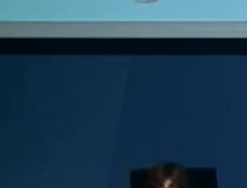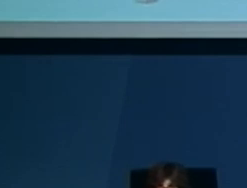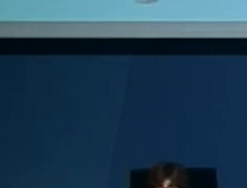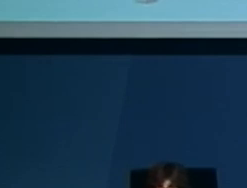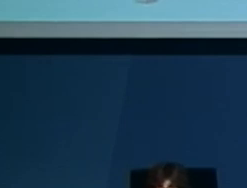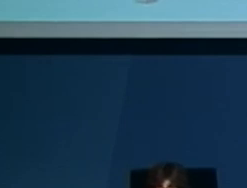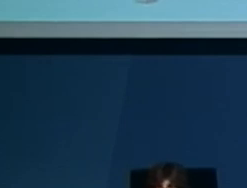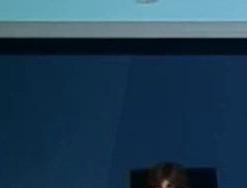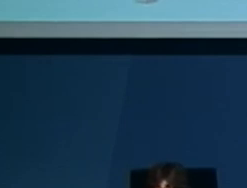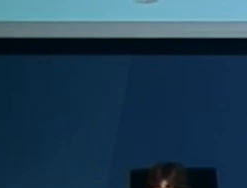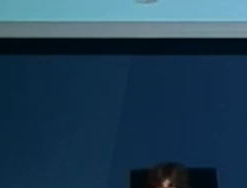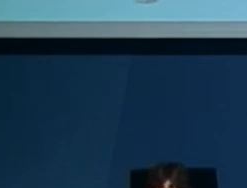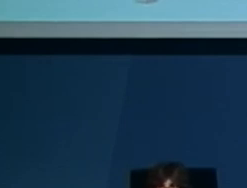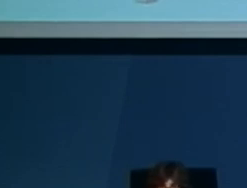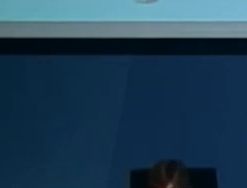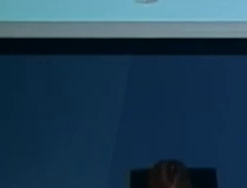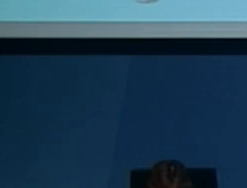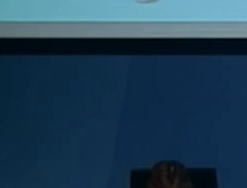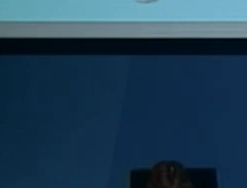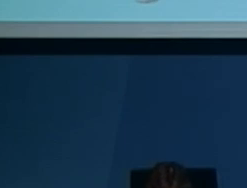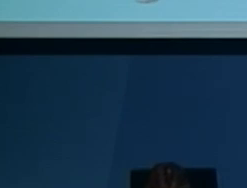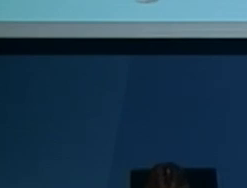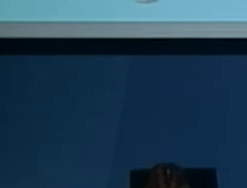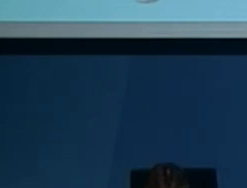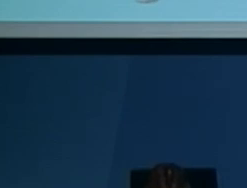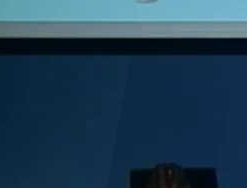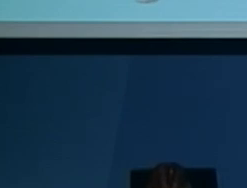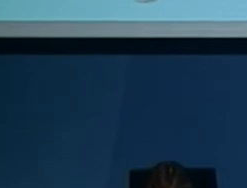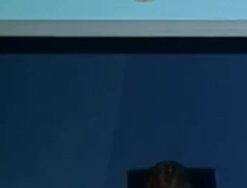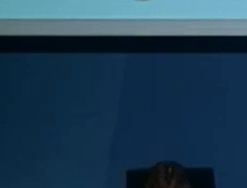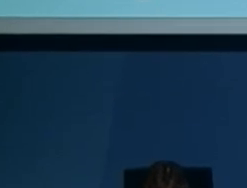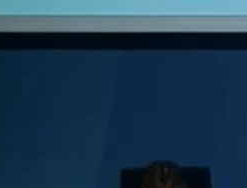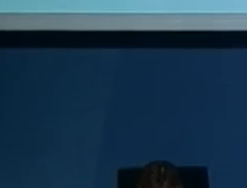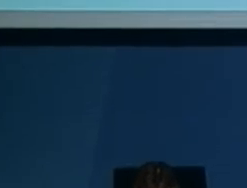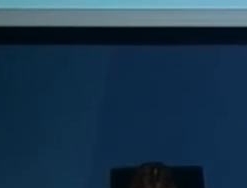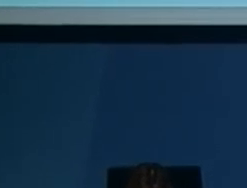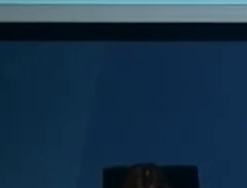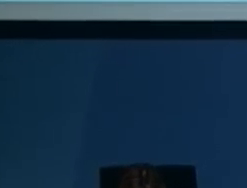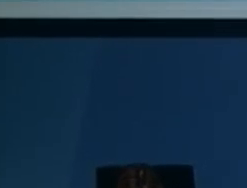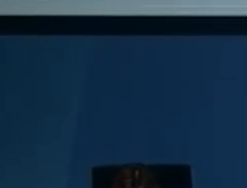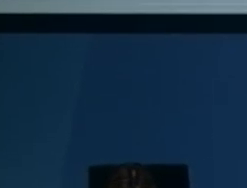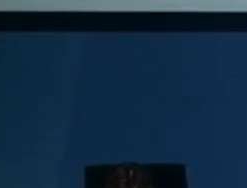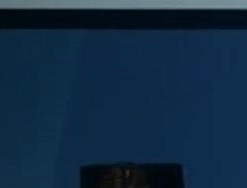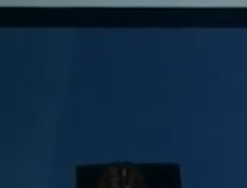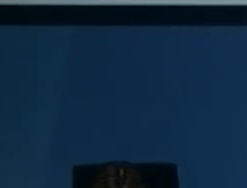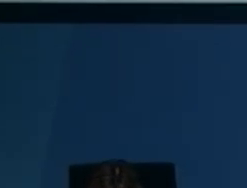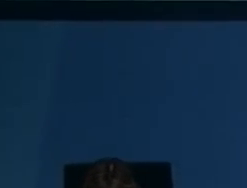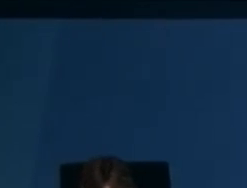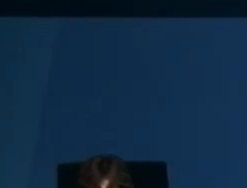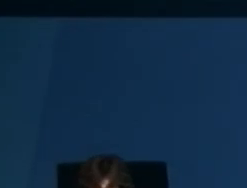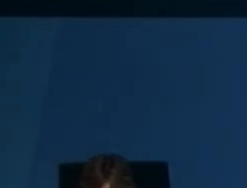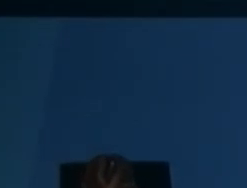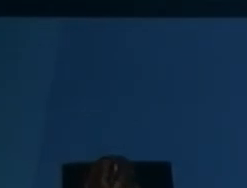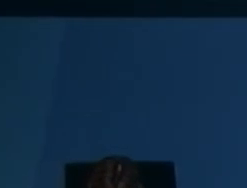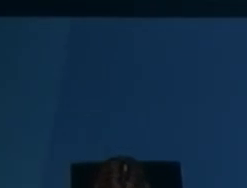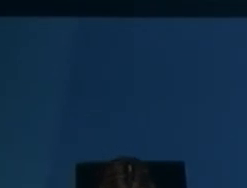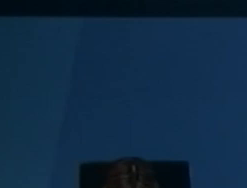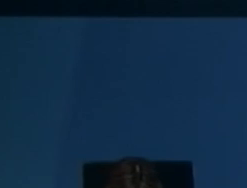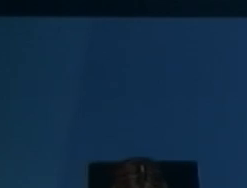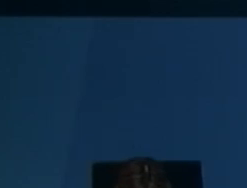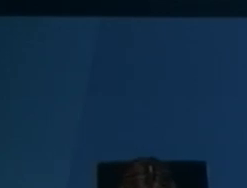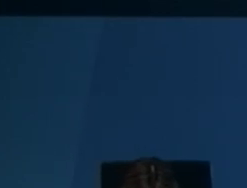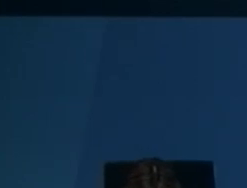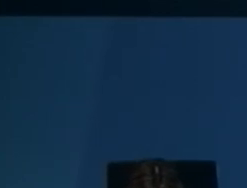las camas de las UCI. Como ven, los datos de hoy, junto a los de las últimas